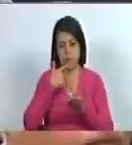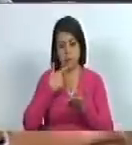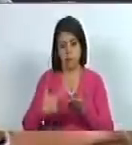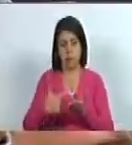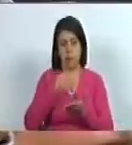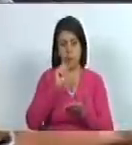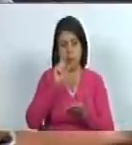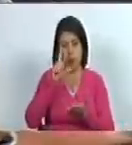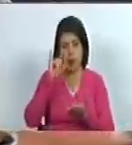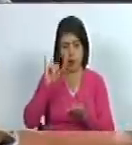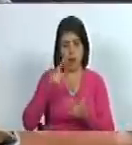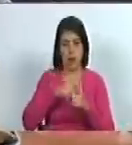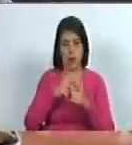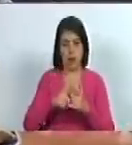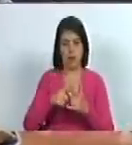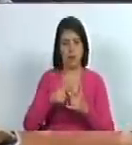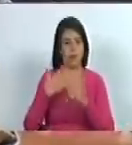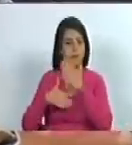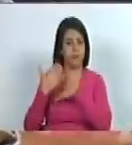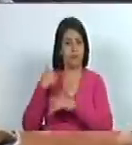Alí en un momento donde